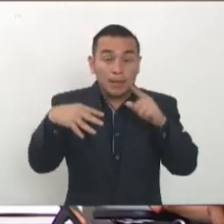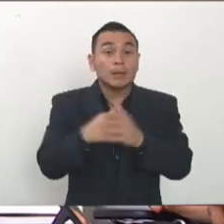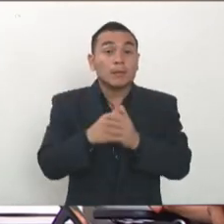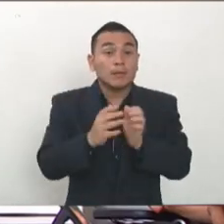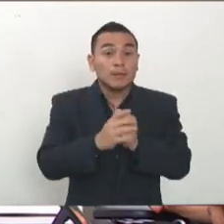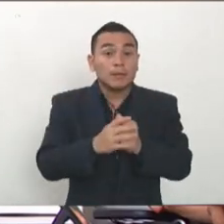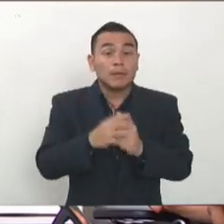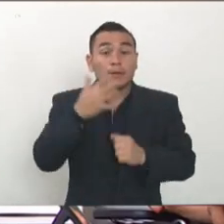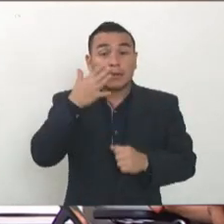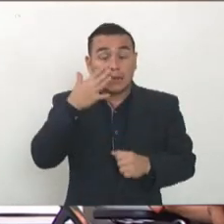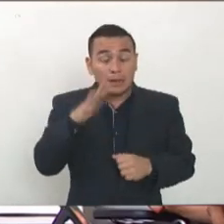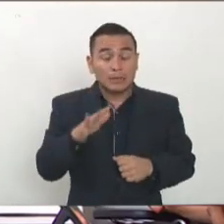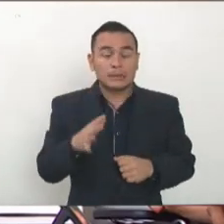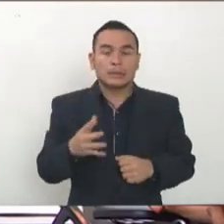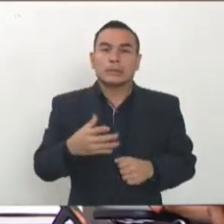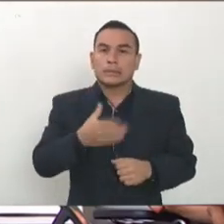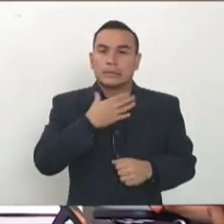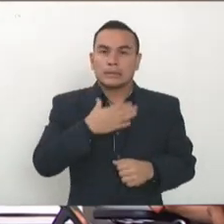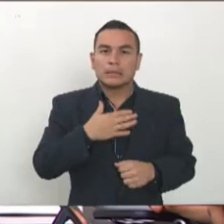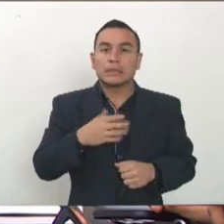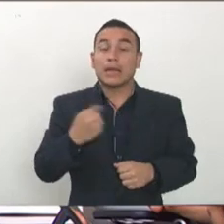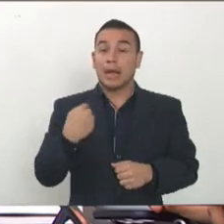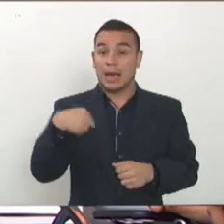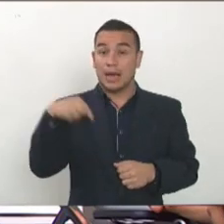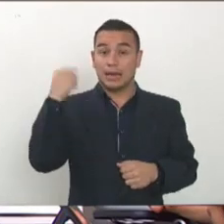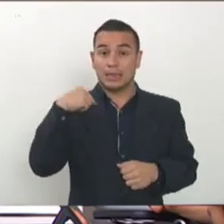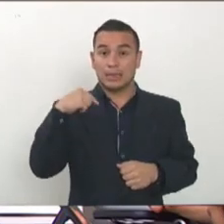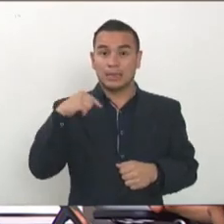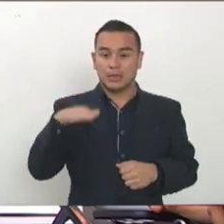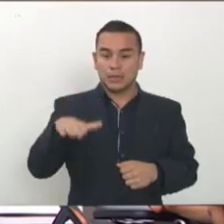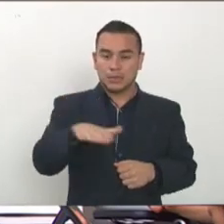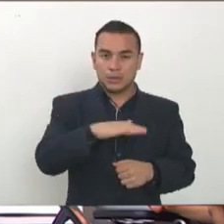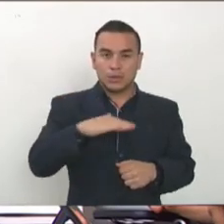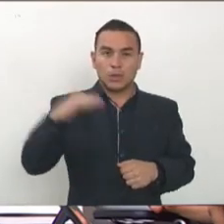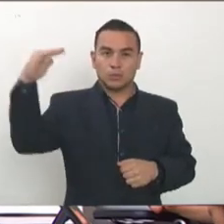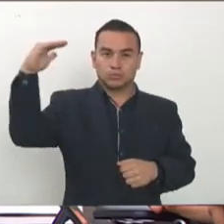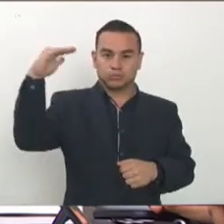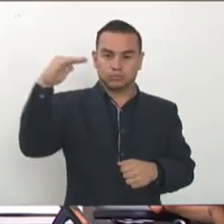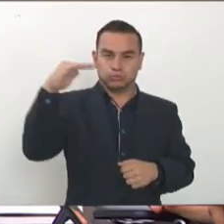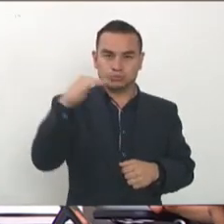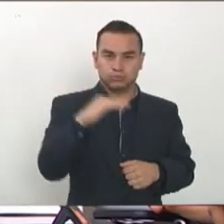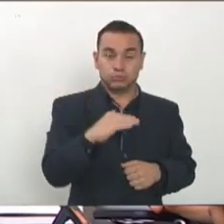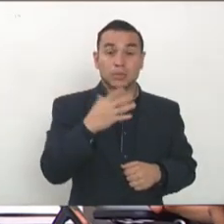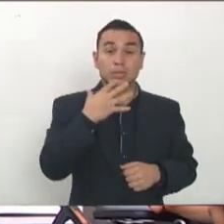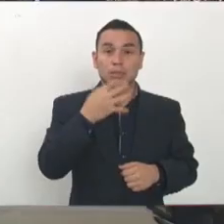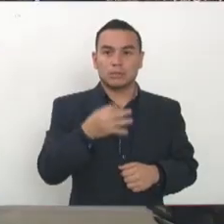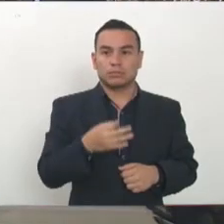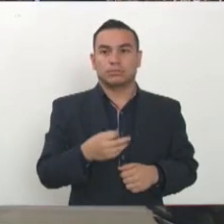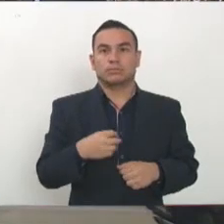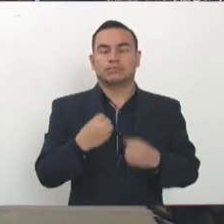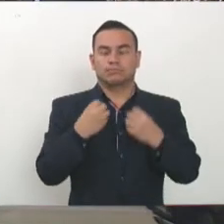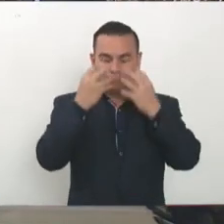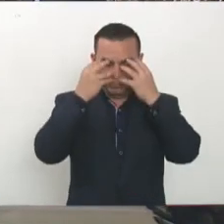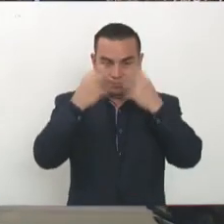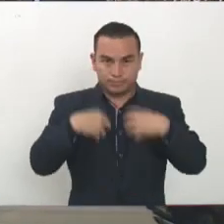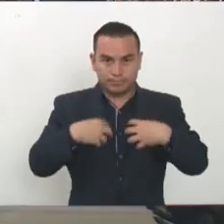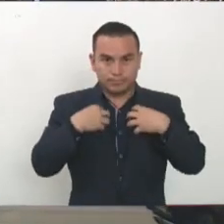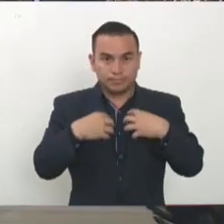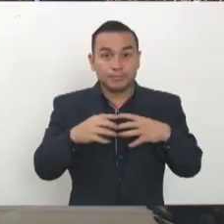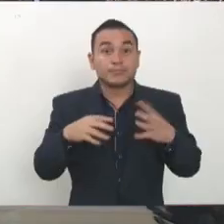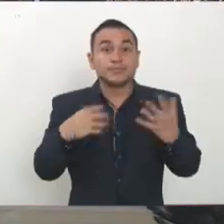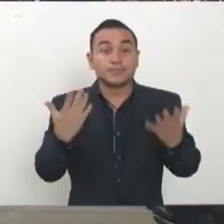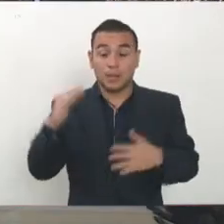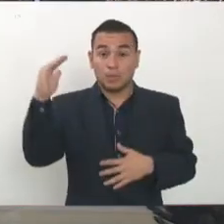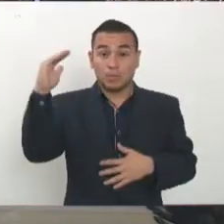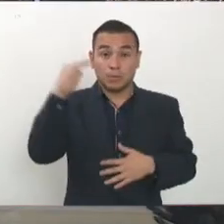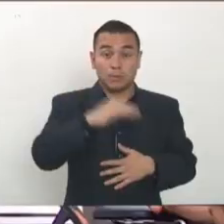vital que es el aeropuerto el aeropuerto está cerrado incluso yo vi el video del aeropuerto cerrado me pareció una imagen terrible nunca en mi vida me imaginé que iba